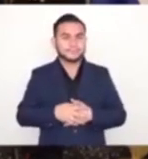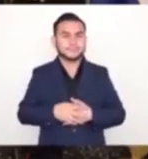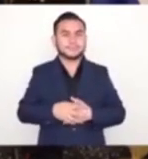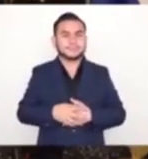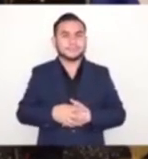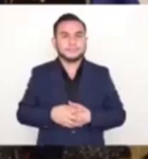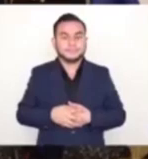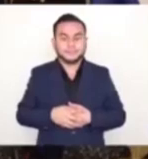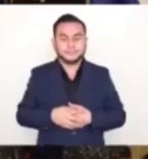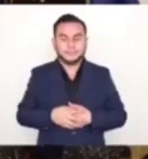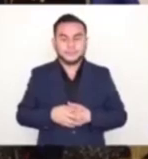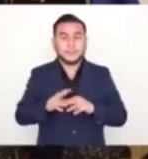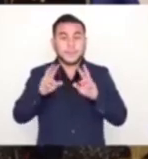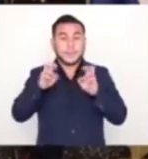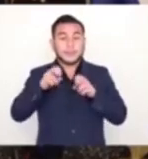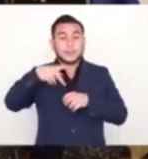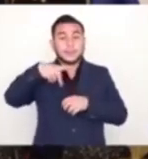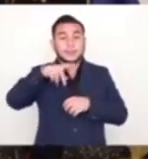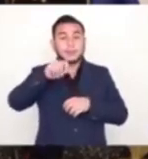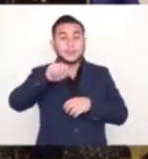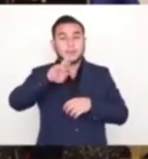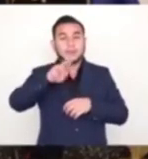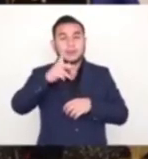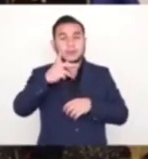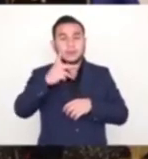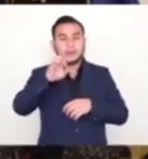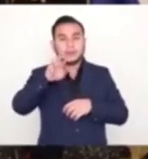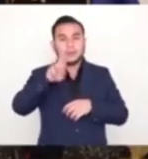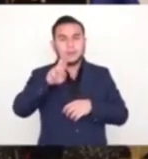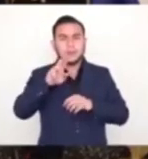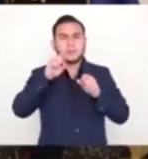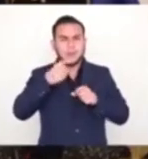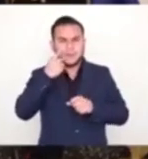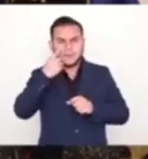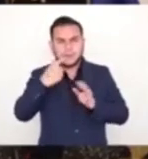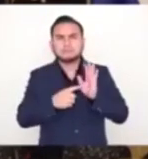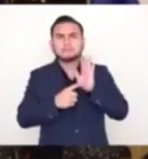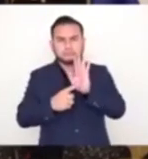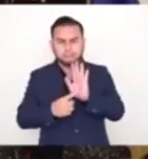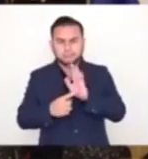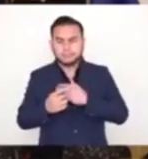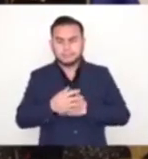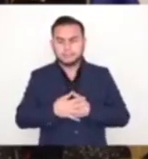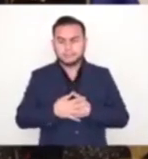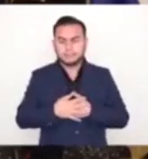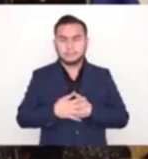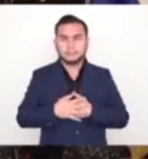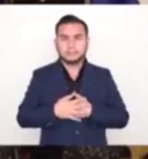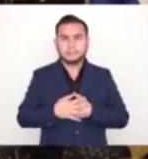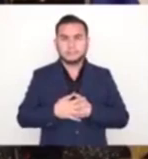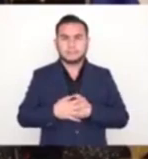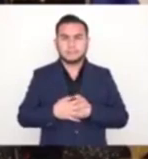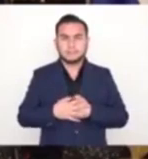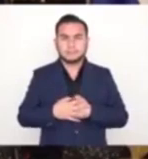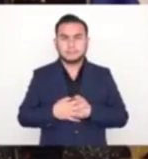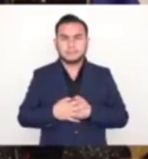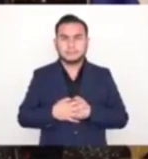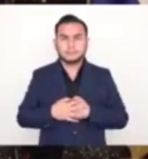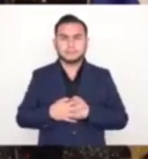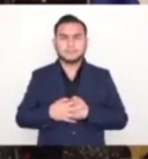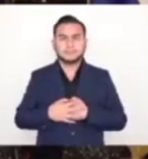Bien, el tema de Parker nos tiene la imagen, si me pueden poner la imagen de lo de nuestro